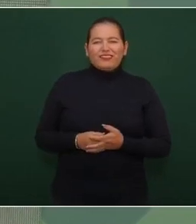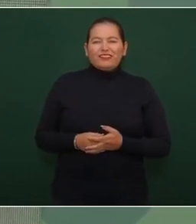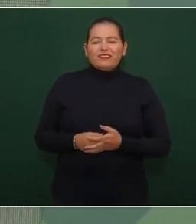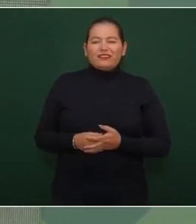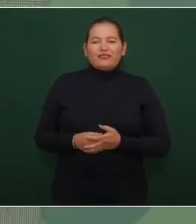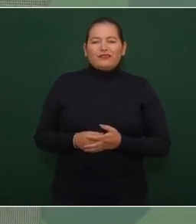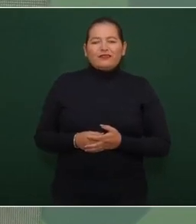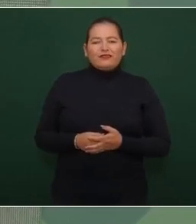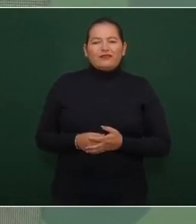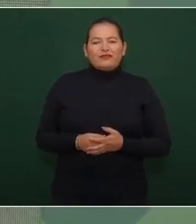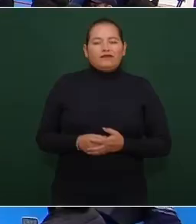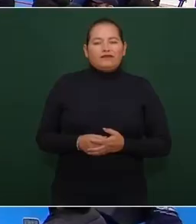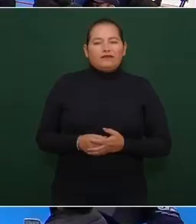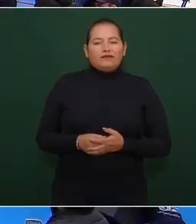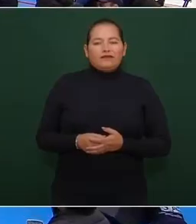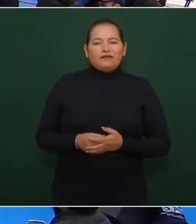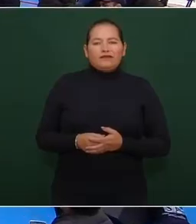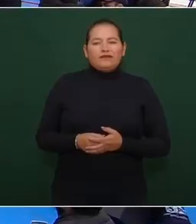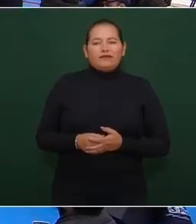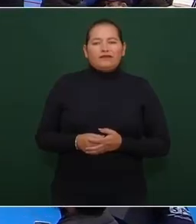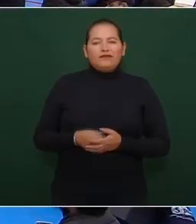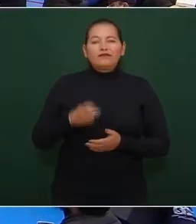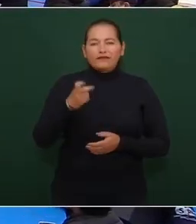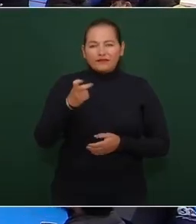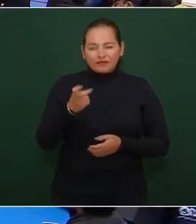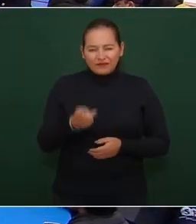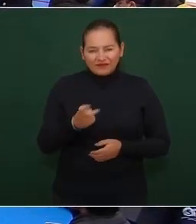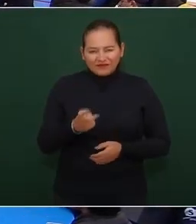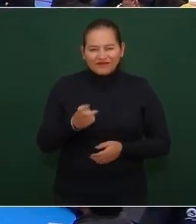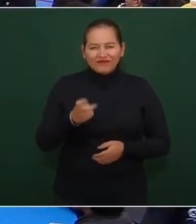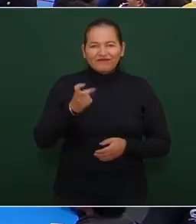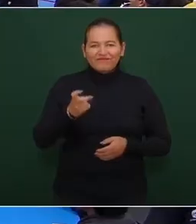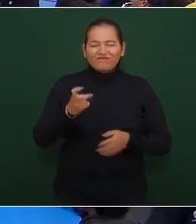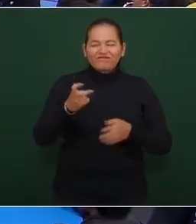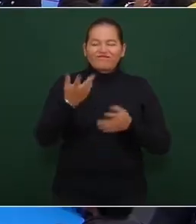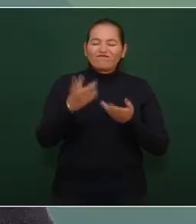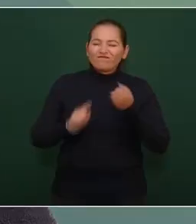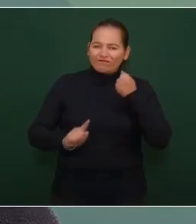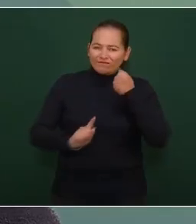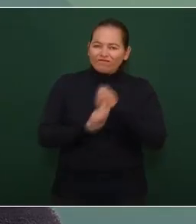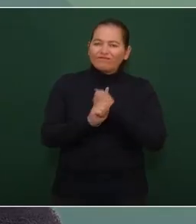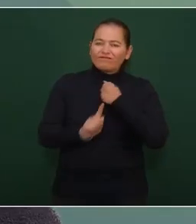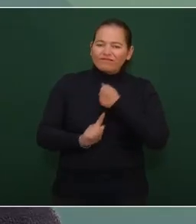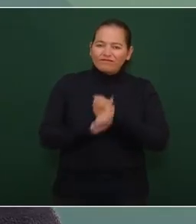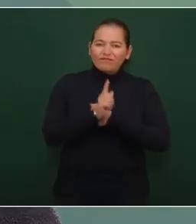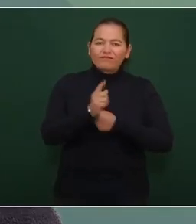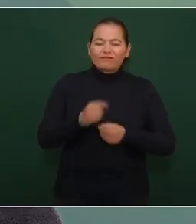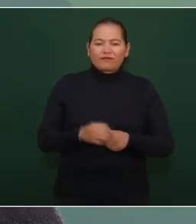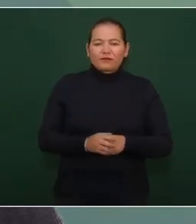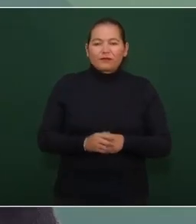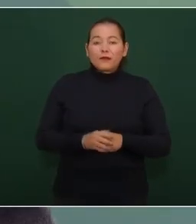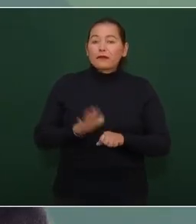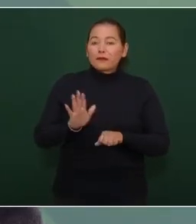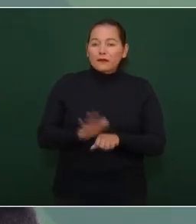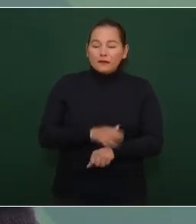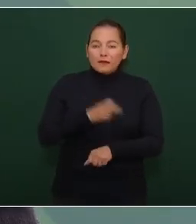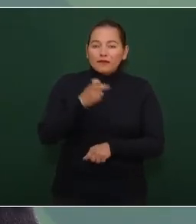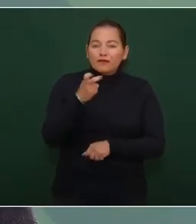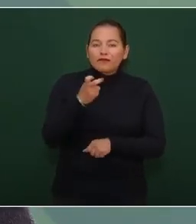ese es su principal problema por eso no les veo